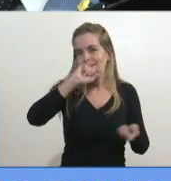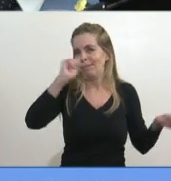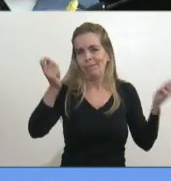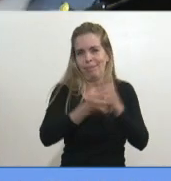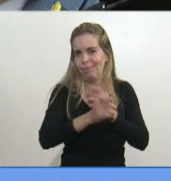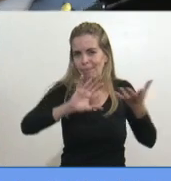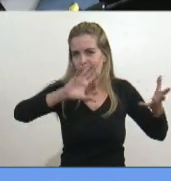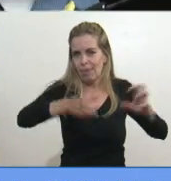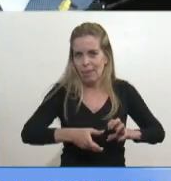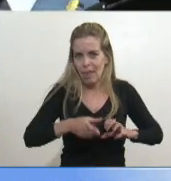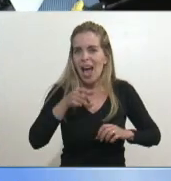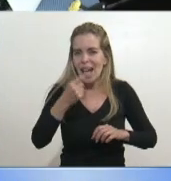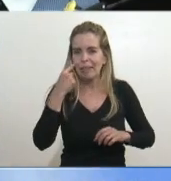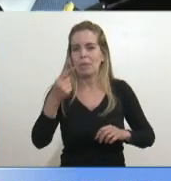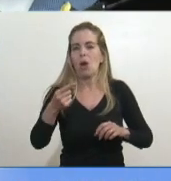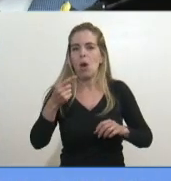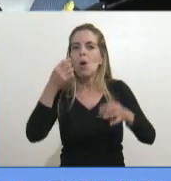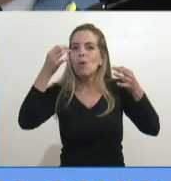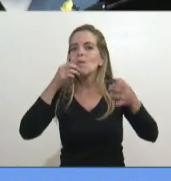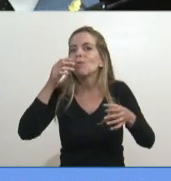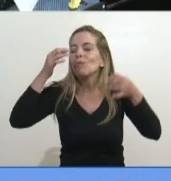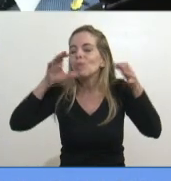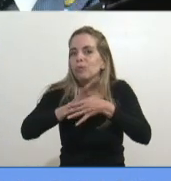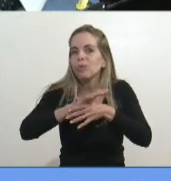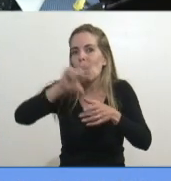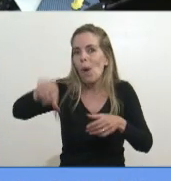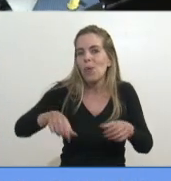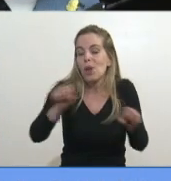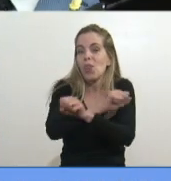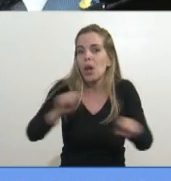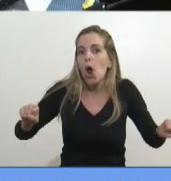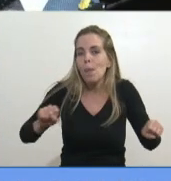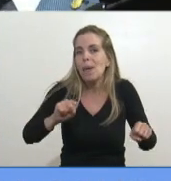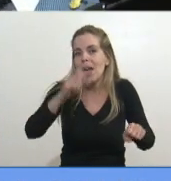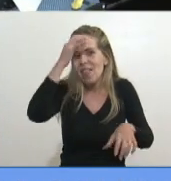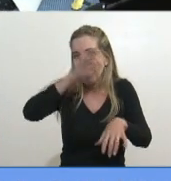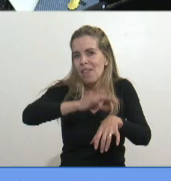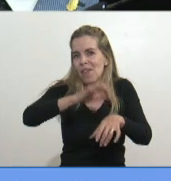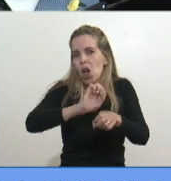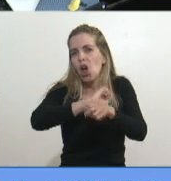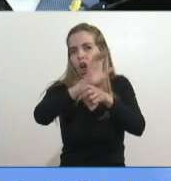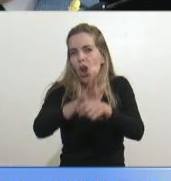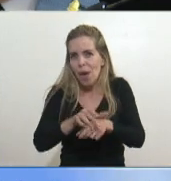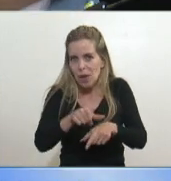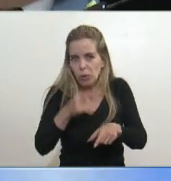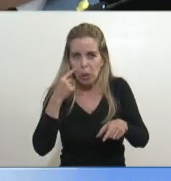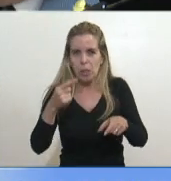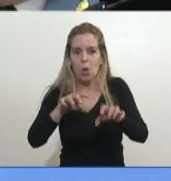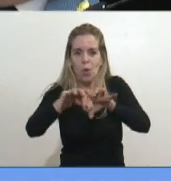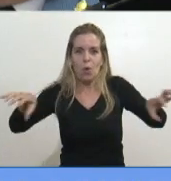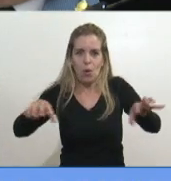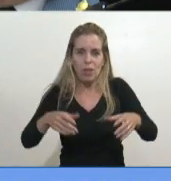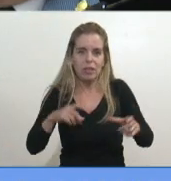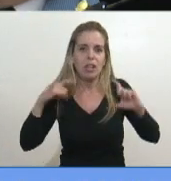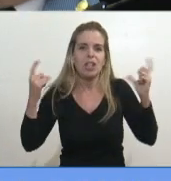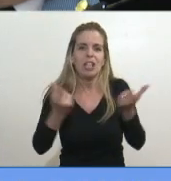brecha, la pandemia, acá en la pandemia encontramos, a ver si podemos crecer políticamente, eso fue lo que pasó acá,